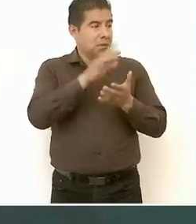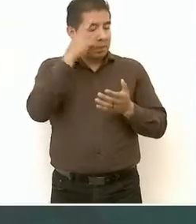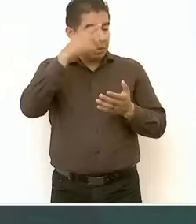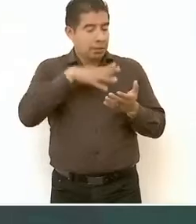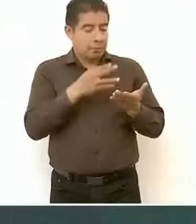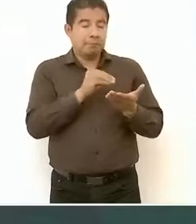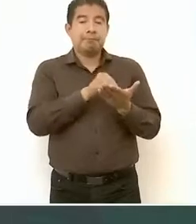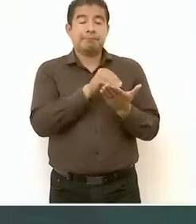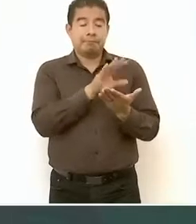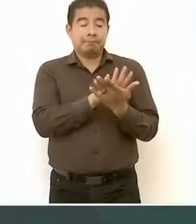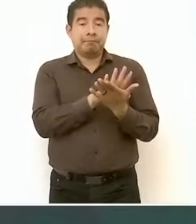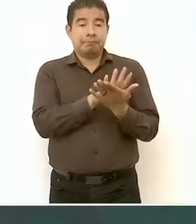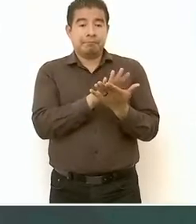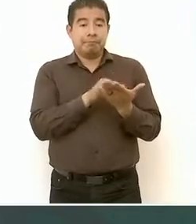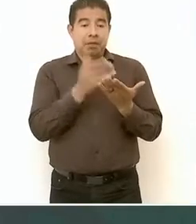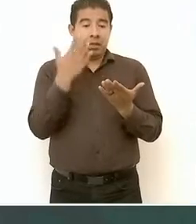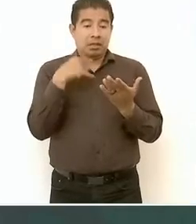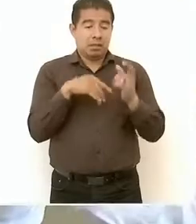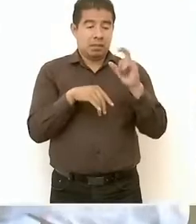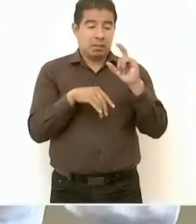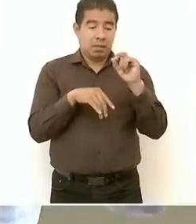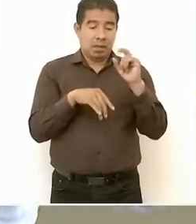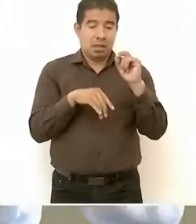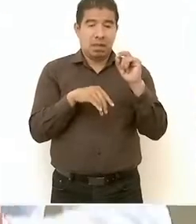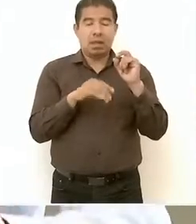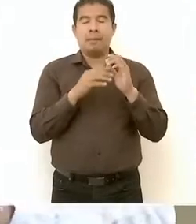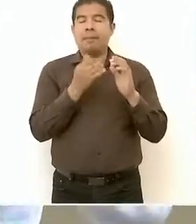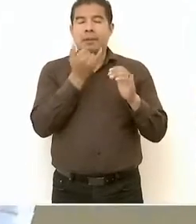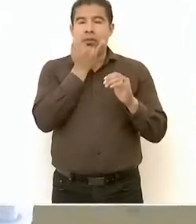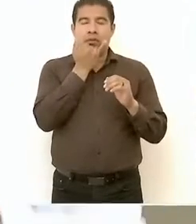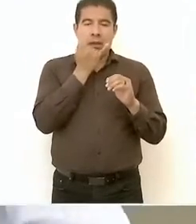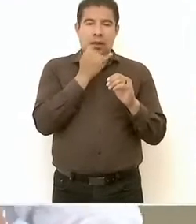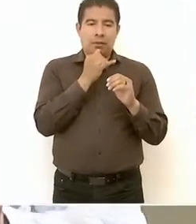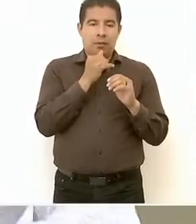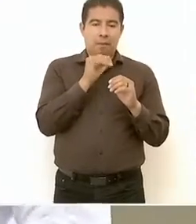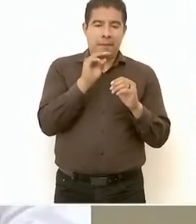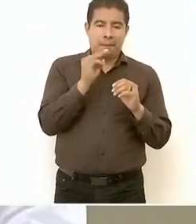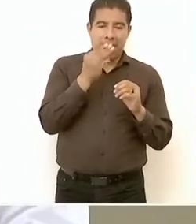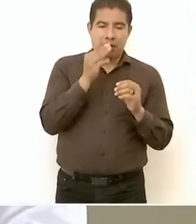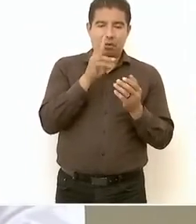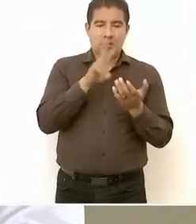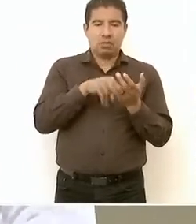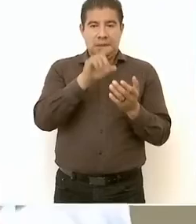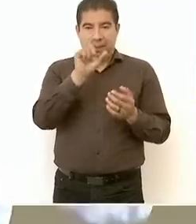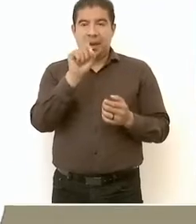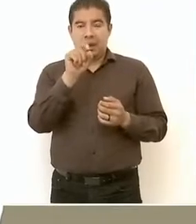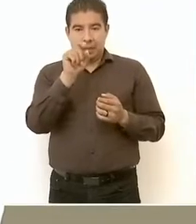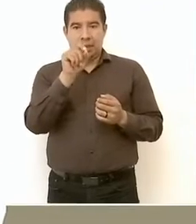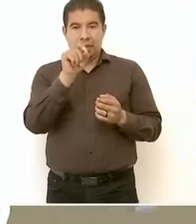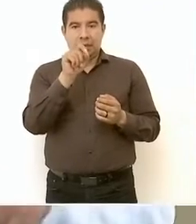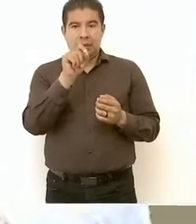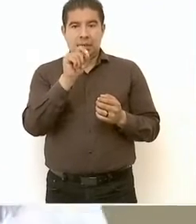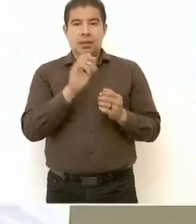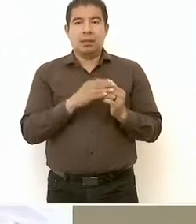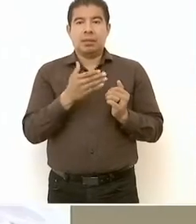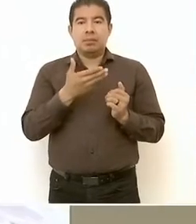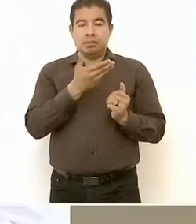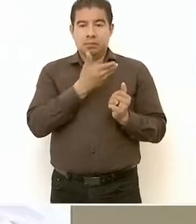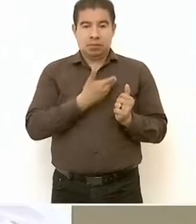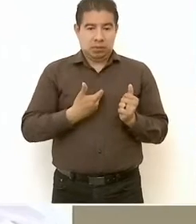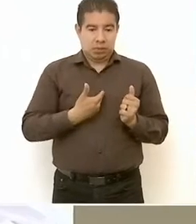de mayo, perdón, desde mayo de 2020, el presidente